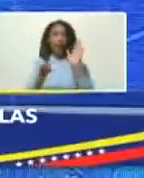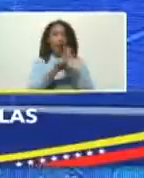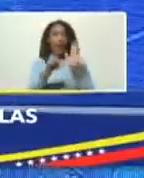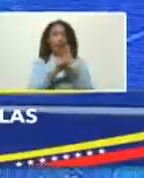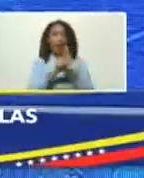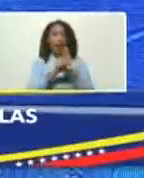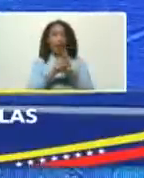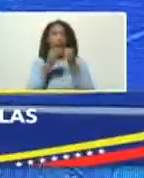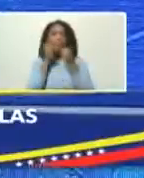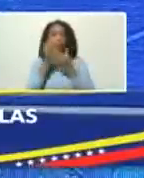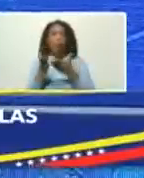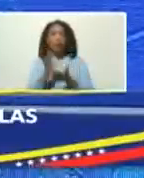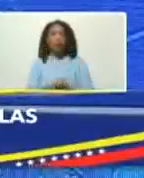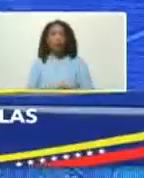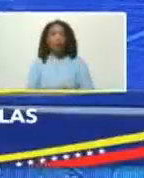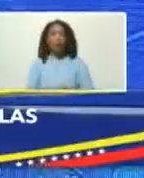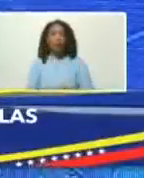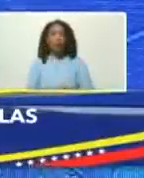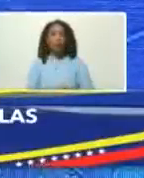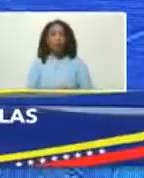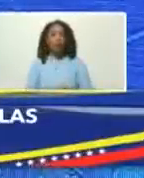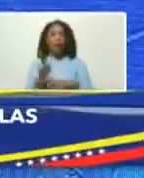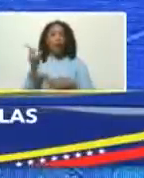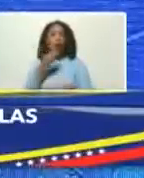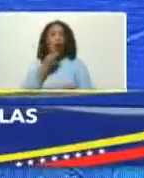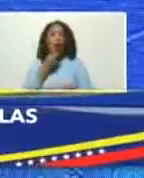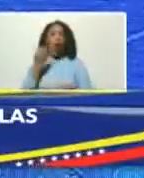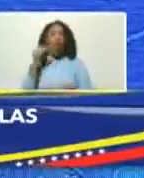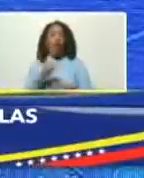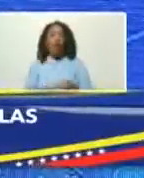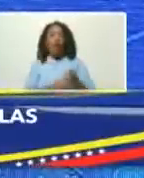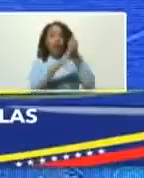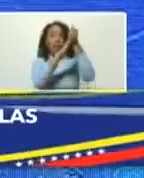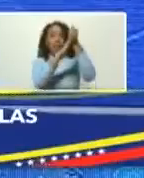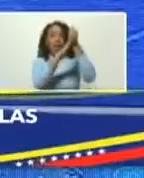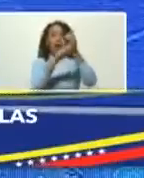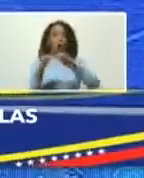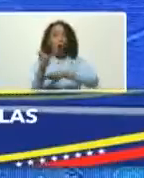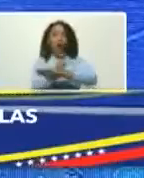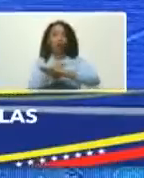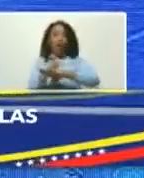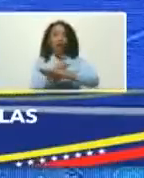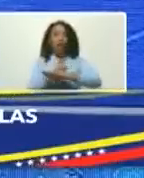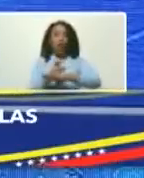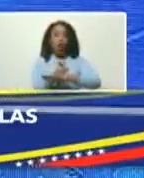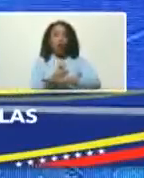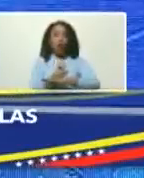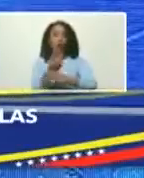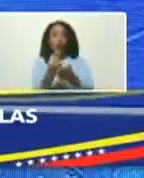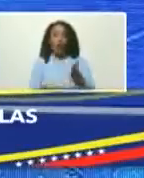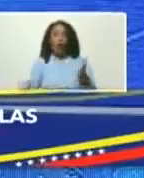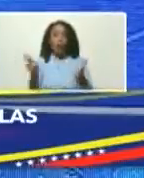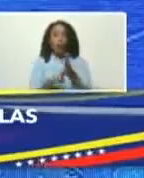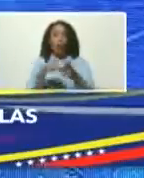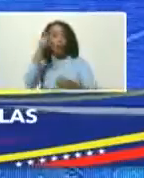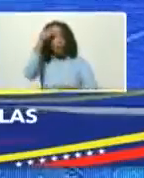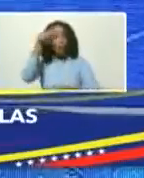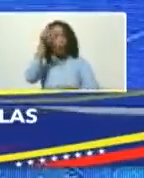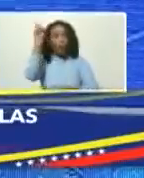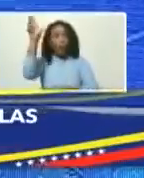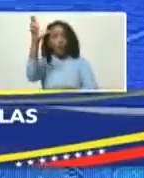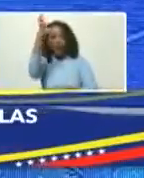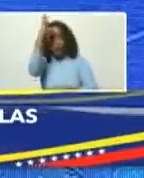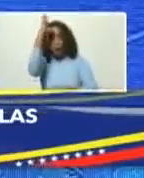sea tan buena este joven líder gobernador reelecto por el pueblo de Falcón